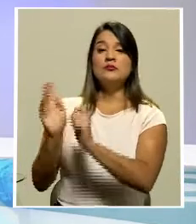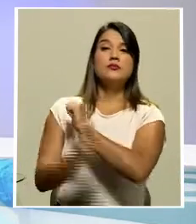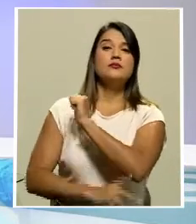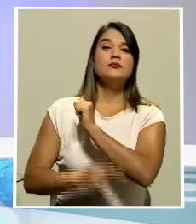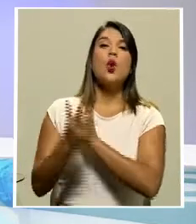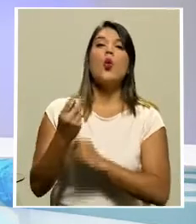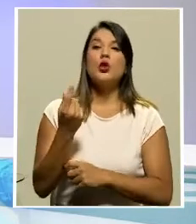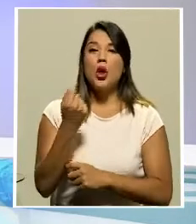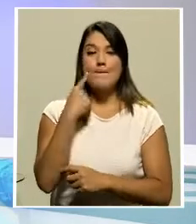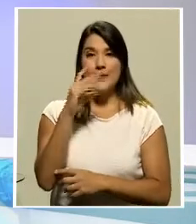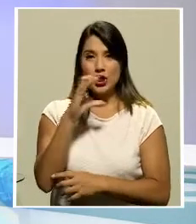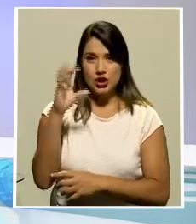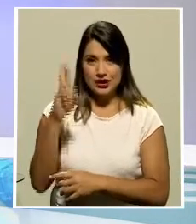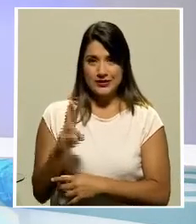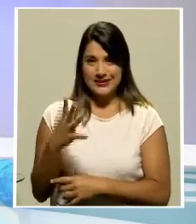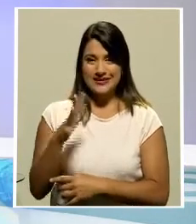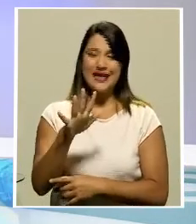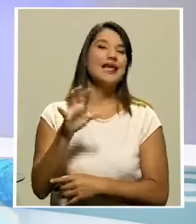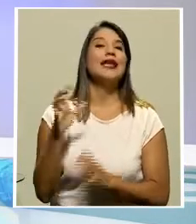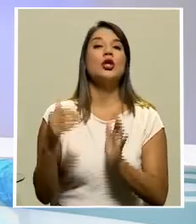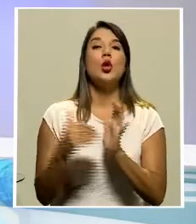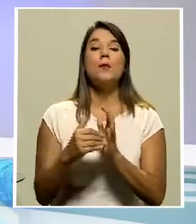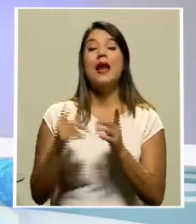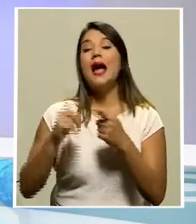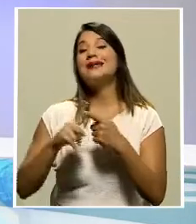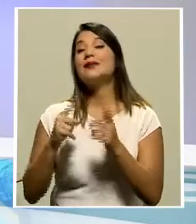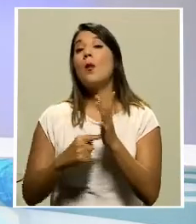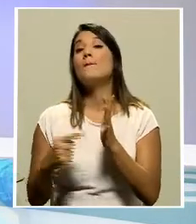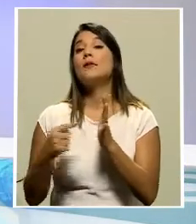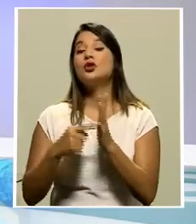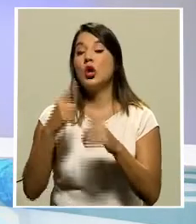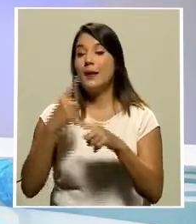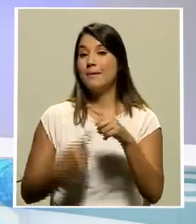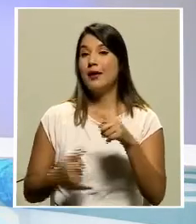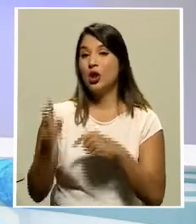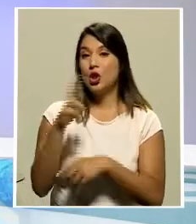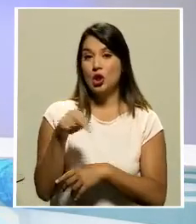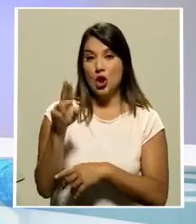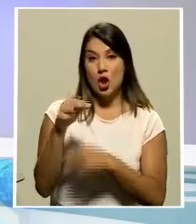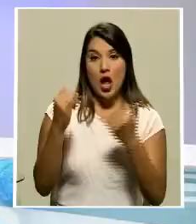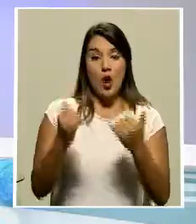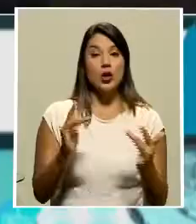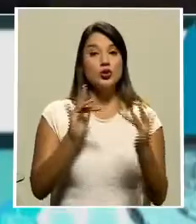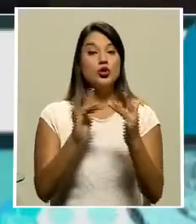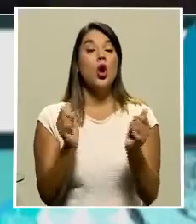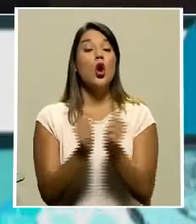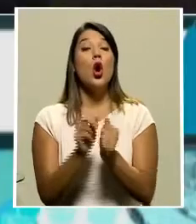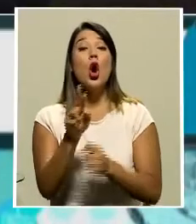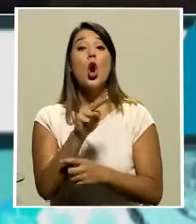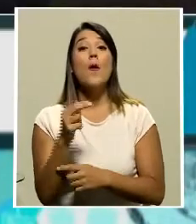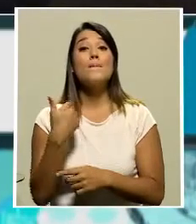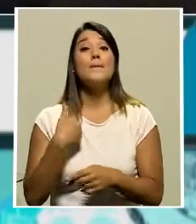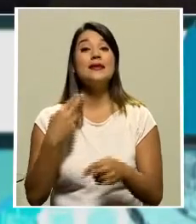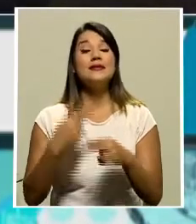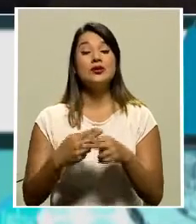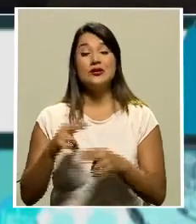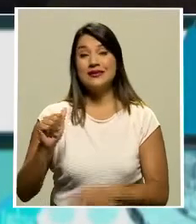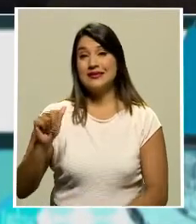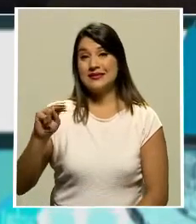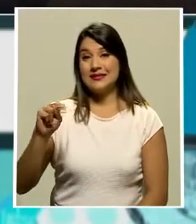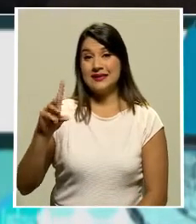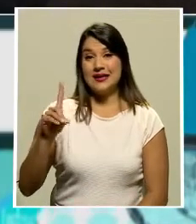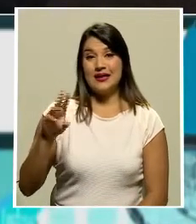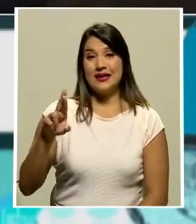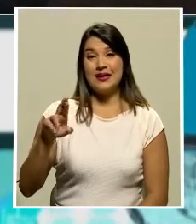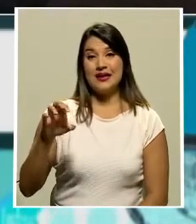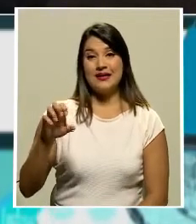entre 500.000 y un millón y medio de colones. Vamos a un pase con nuestro compañero Andrés Ortiz, quien nos